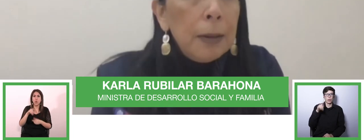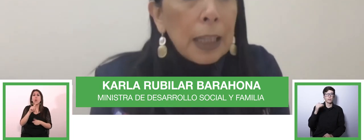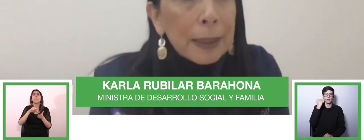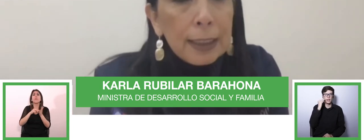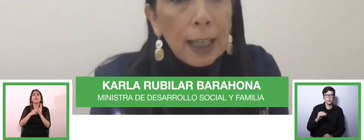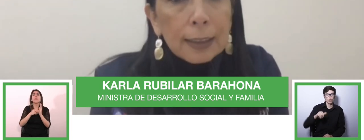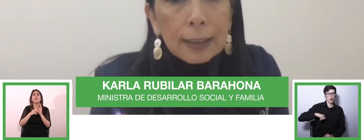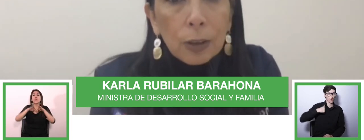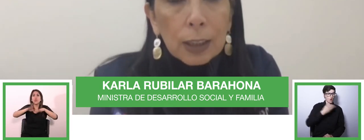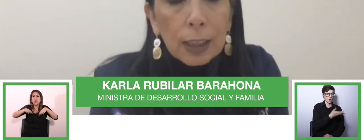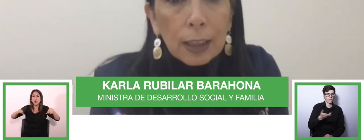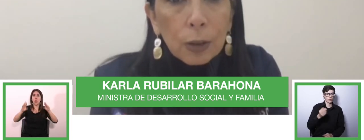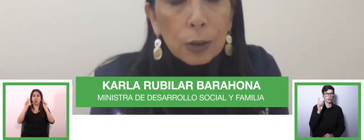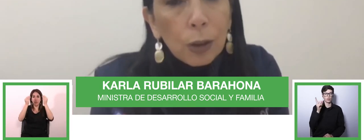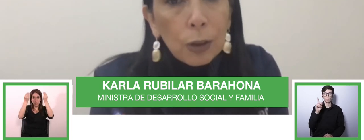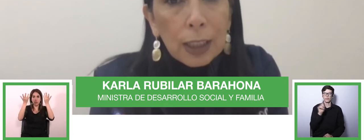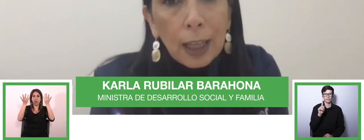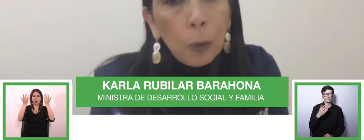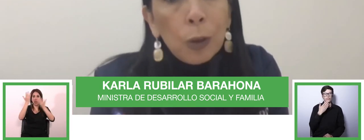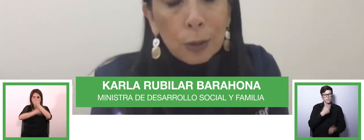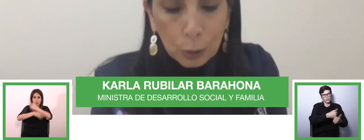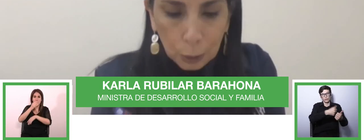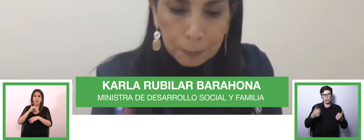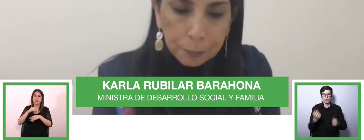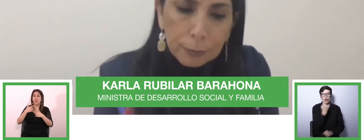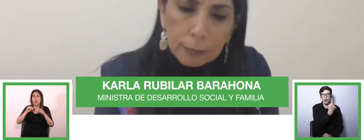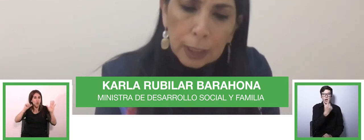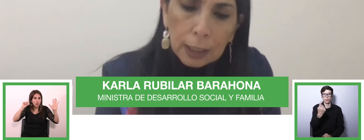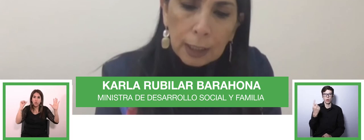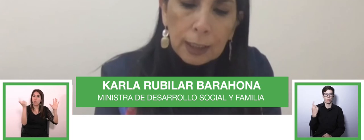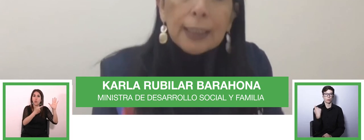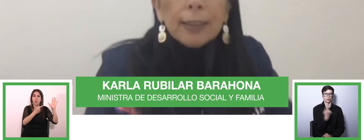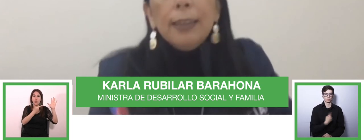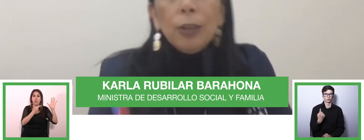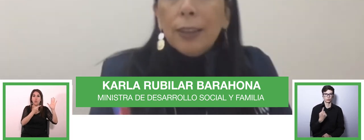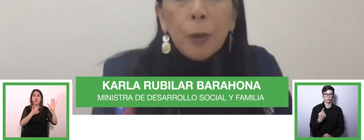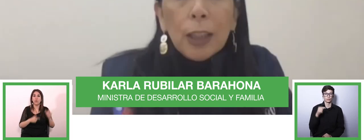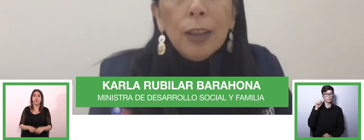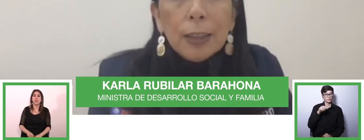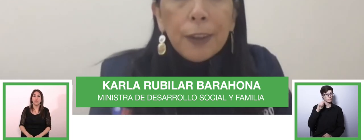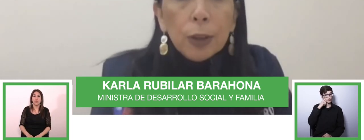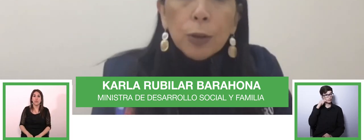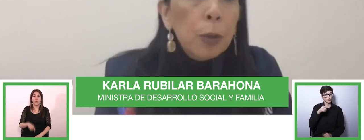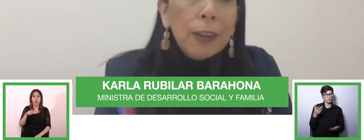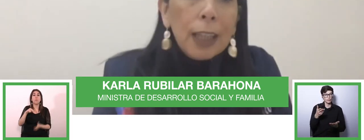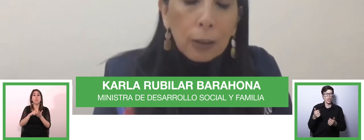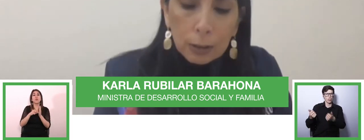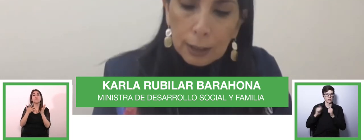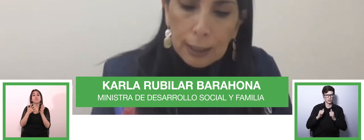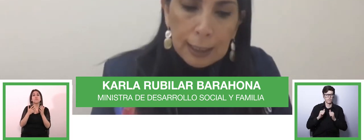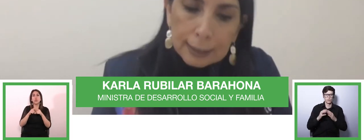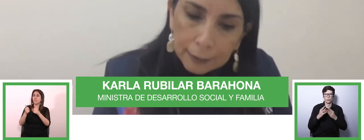discapacidad sino que con todos y cada uno de nosotros y en ese sentido sabemos que los desafíos son muy